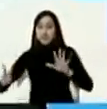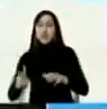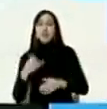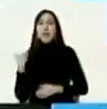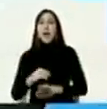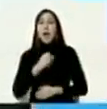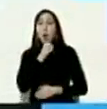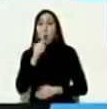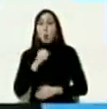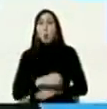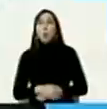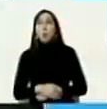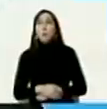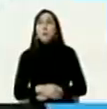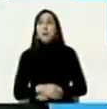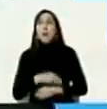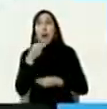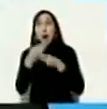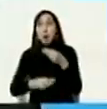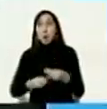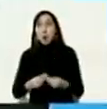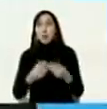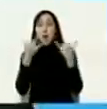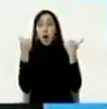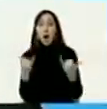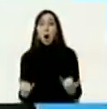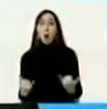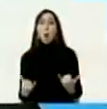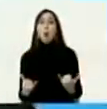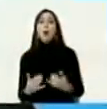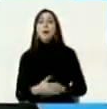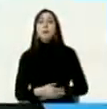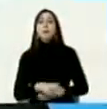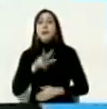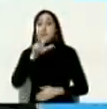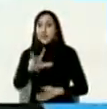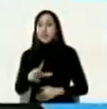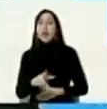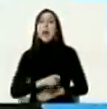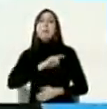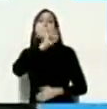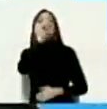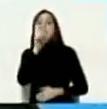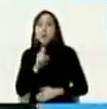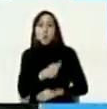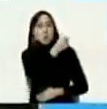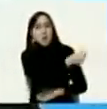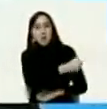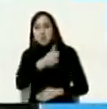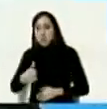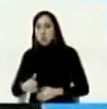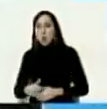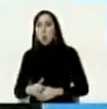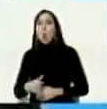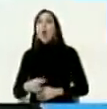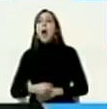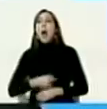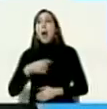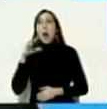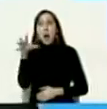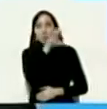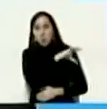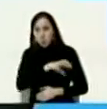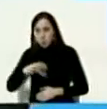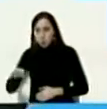el formato que se va a utilizar a continuación será tres preguntas en el formato de videoconferencia pregrabada